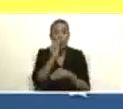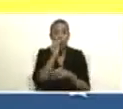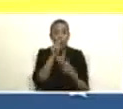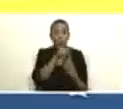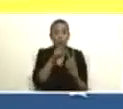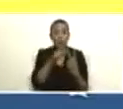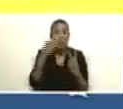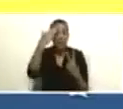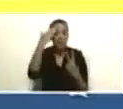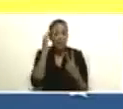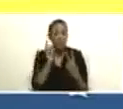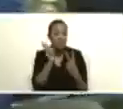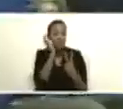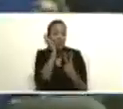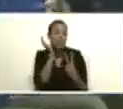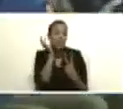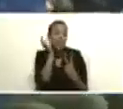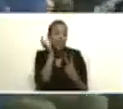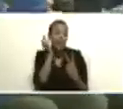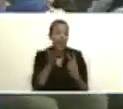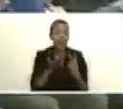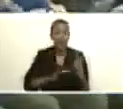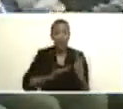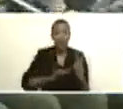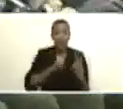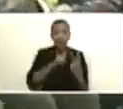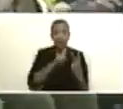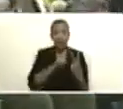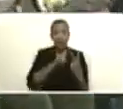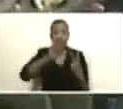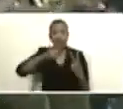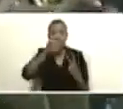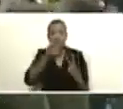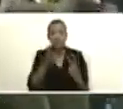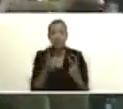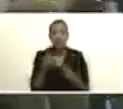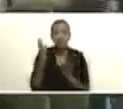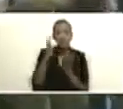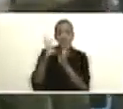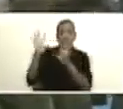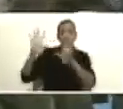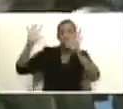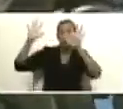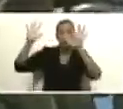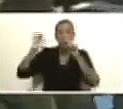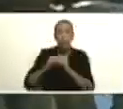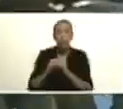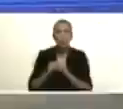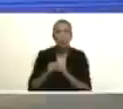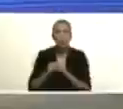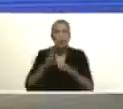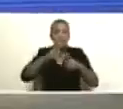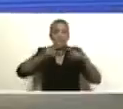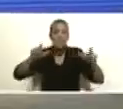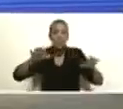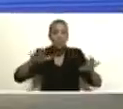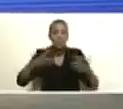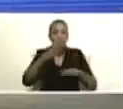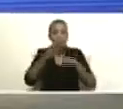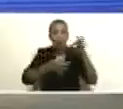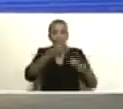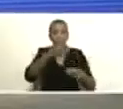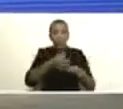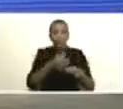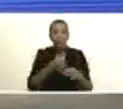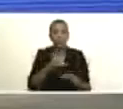Nahum Fernández trajeron su barra al secretario ejecutivo del